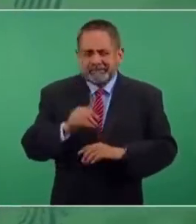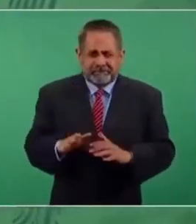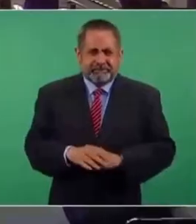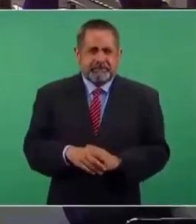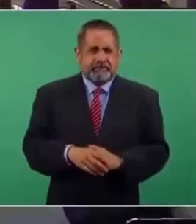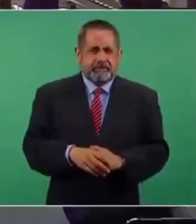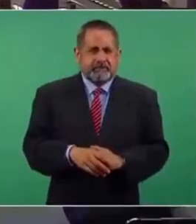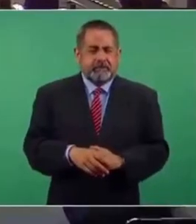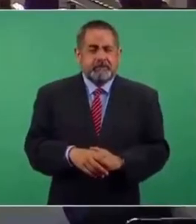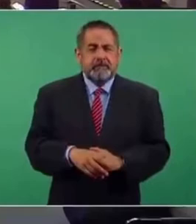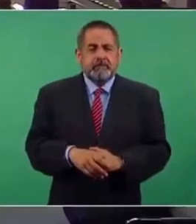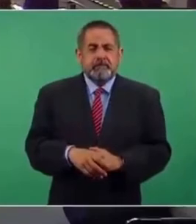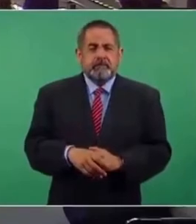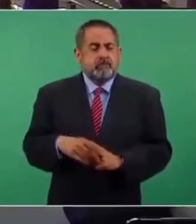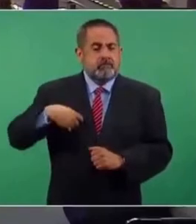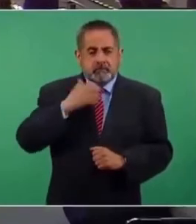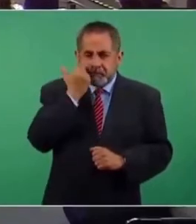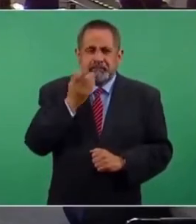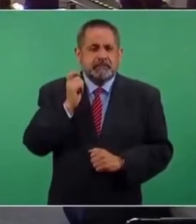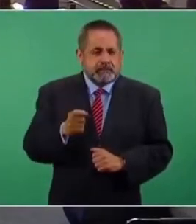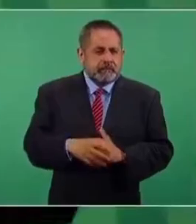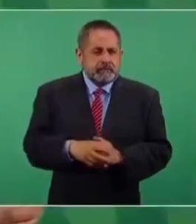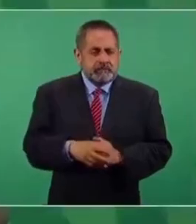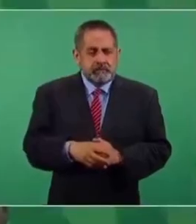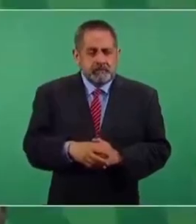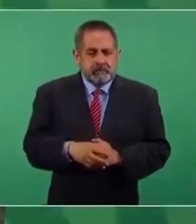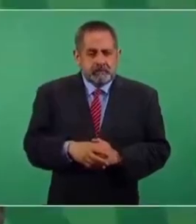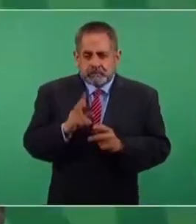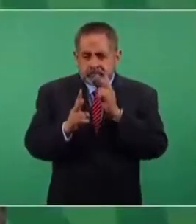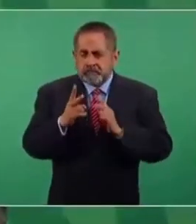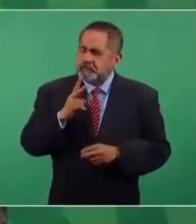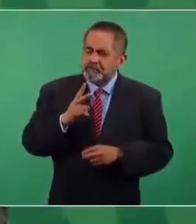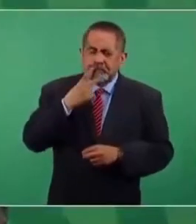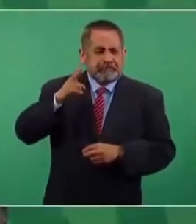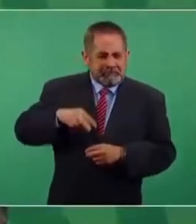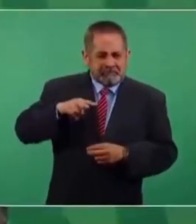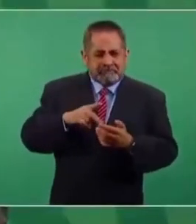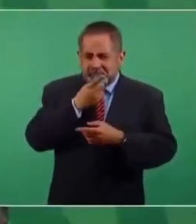lo que queremos es que se hable con la verdad.